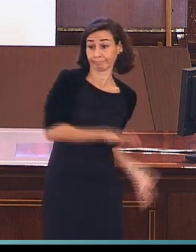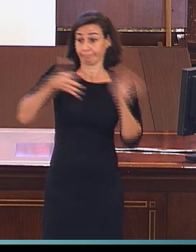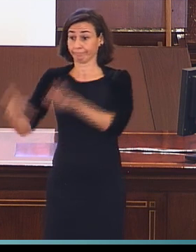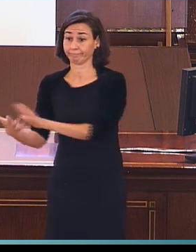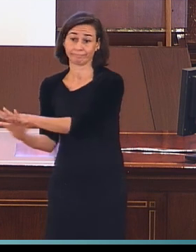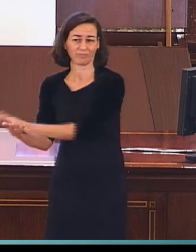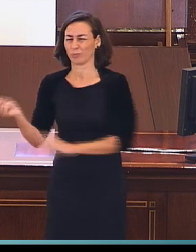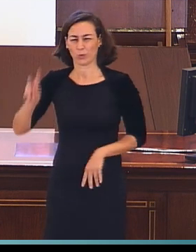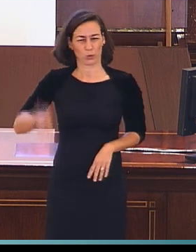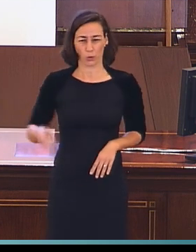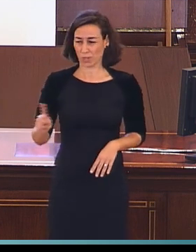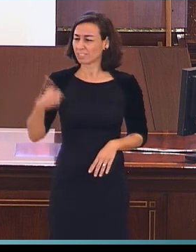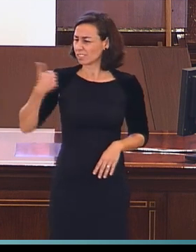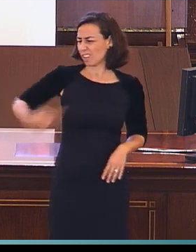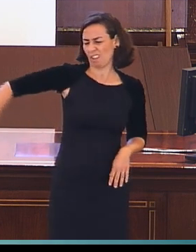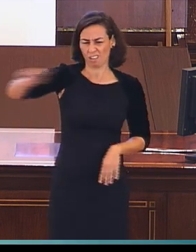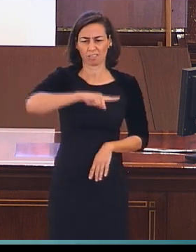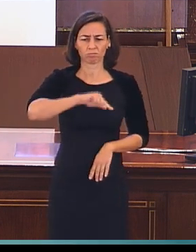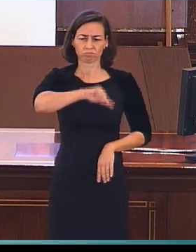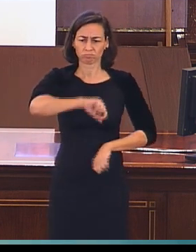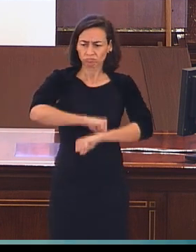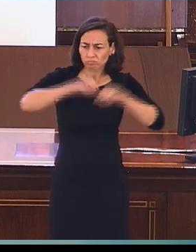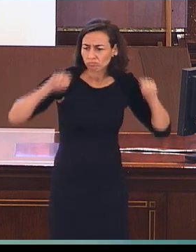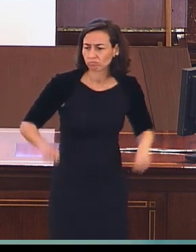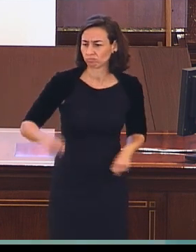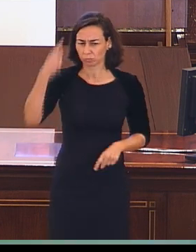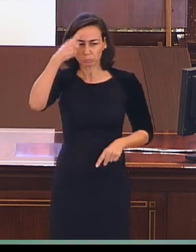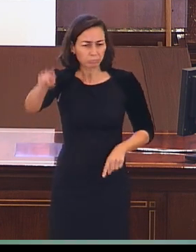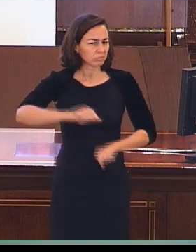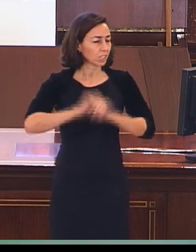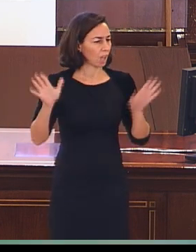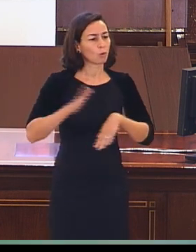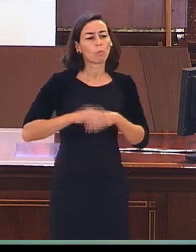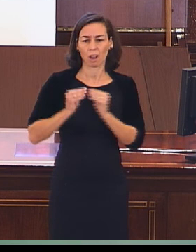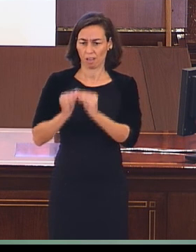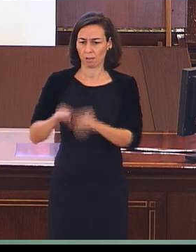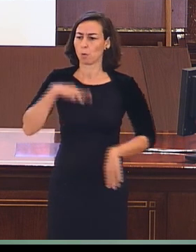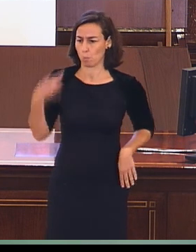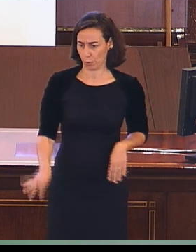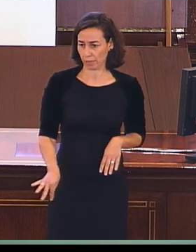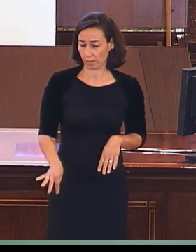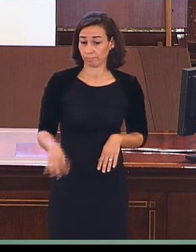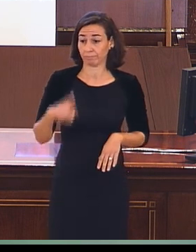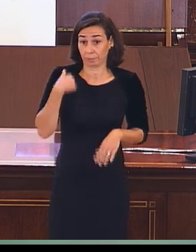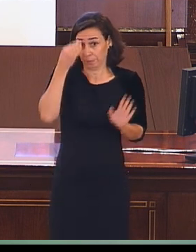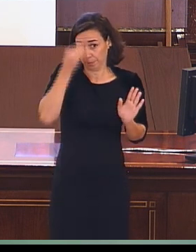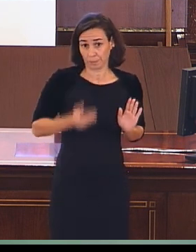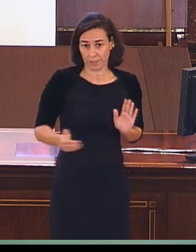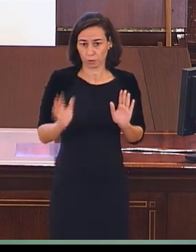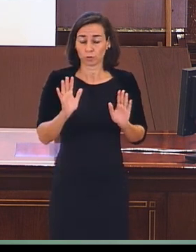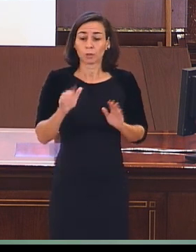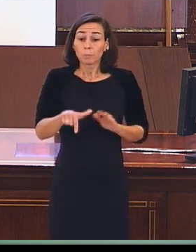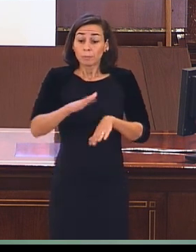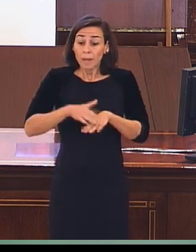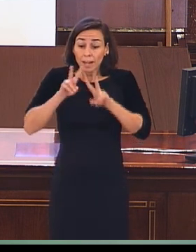un nivel de madurez en la investigación suficiente como para poder hacerlo. En este sentido, para ver